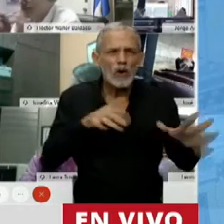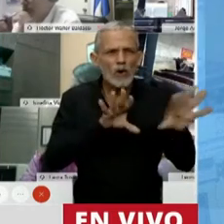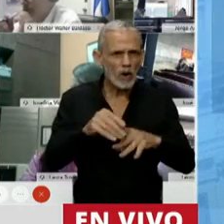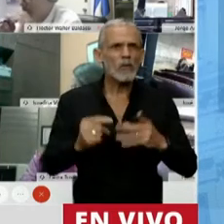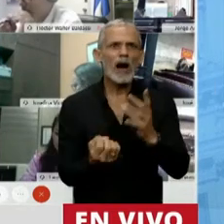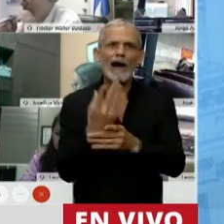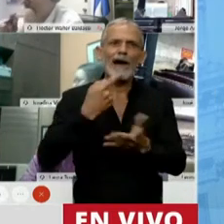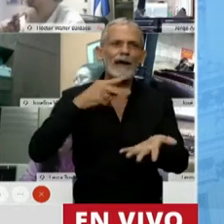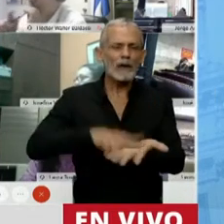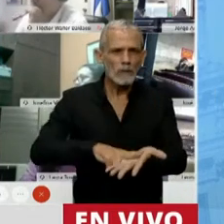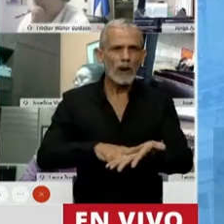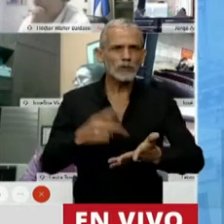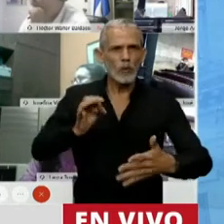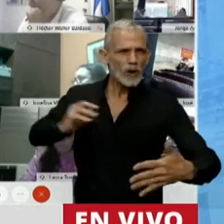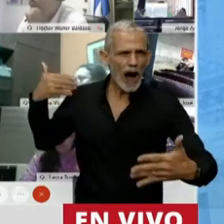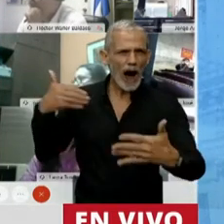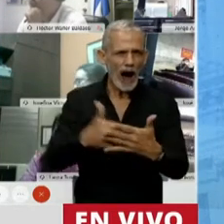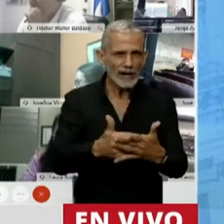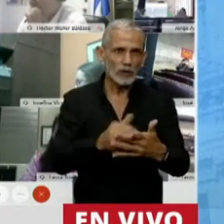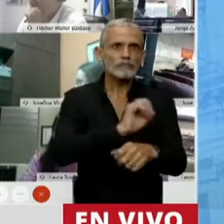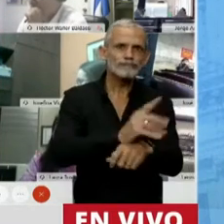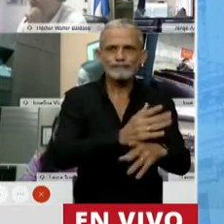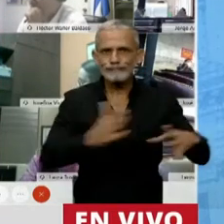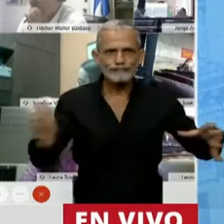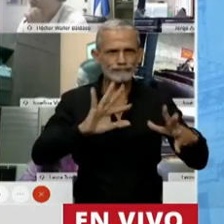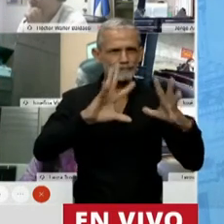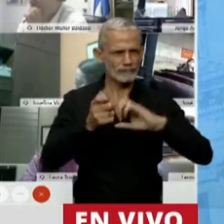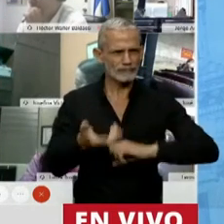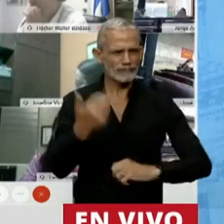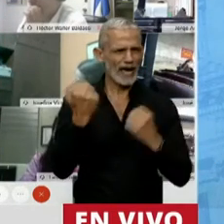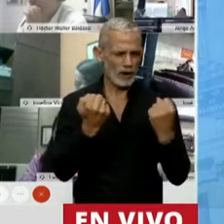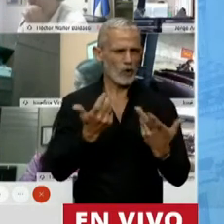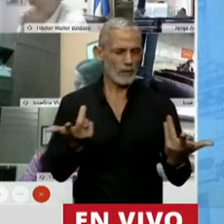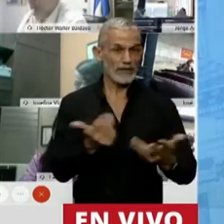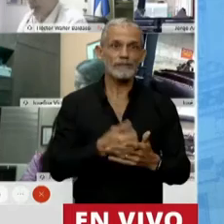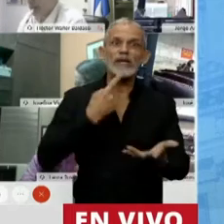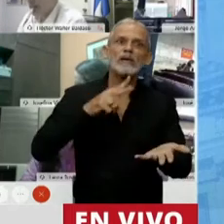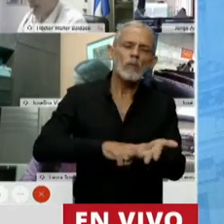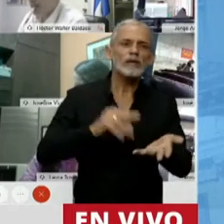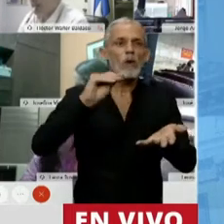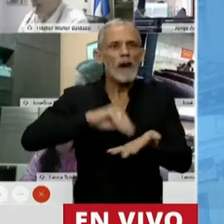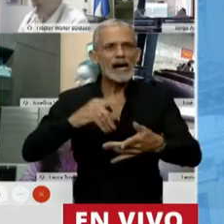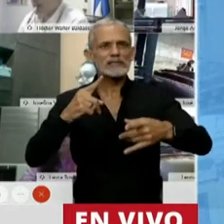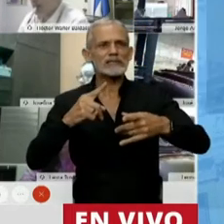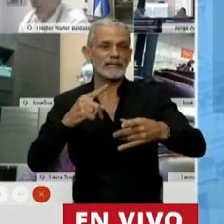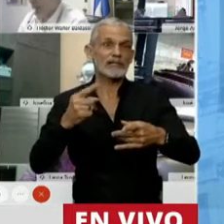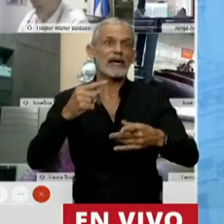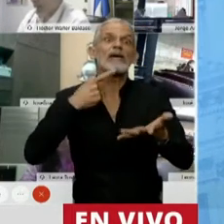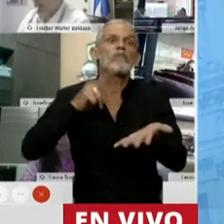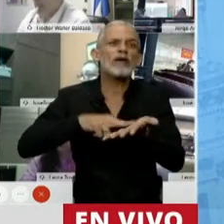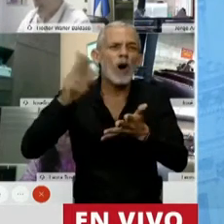creando otro nuevo impuesto después de un año de profunda crisis económica. Entre este impuesto y el impuesto al viento,